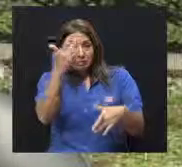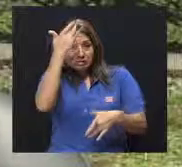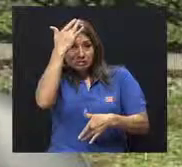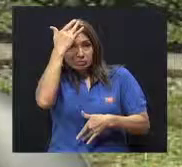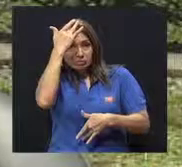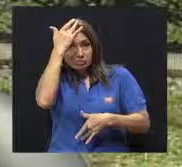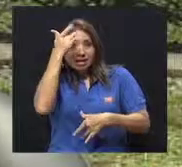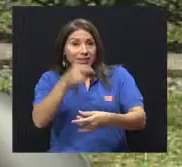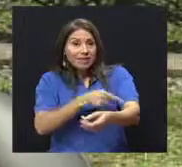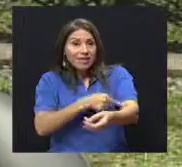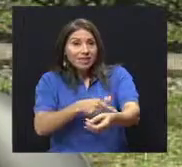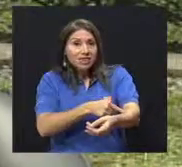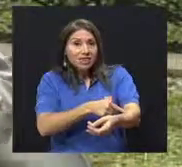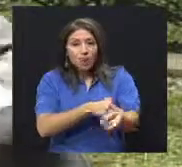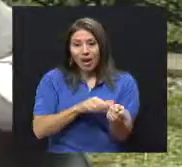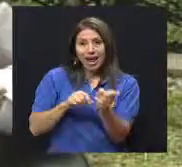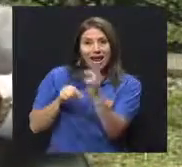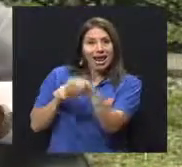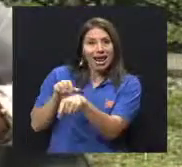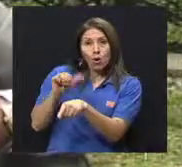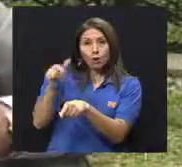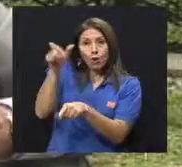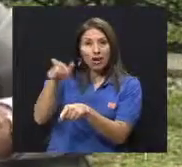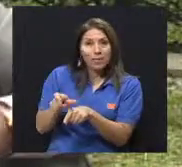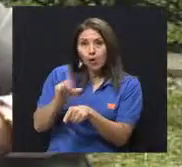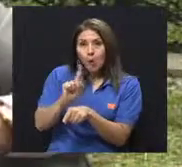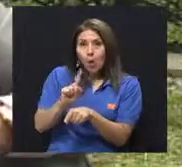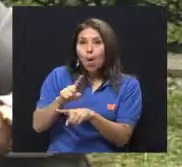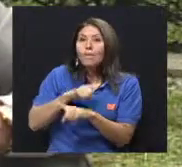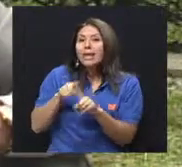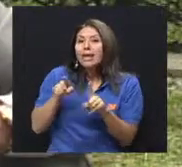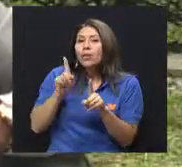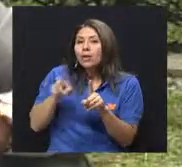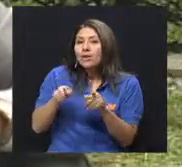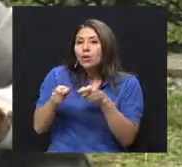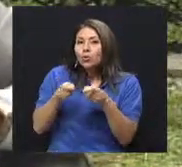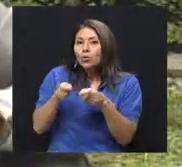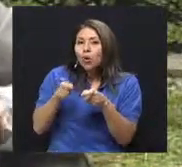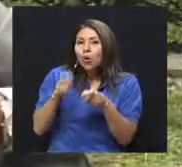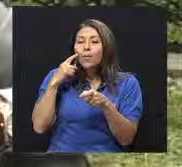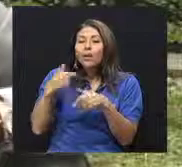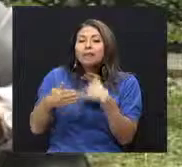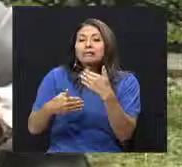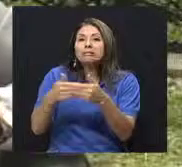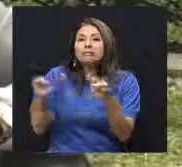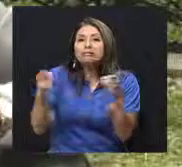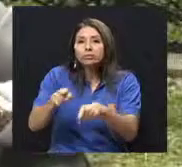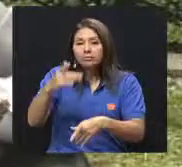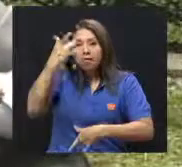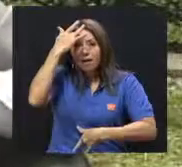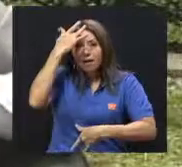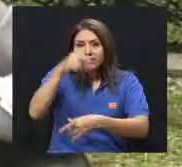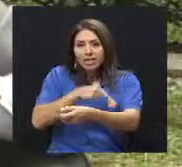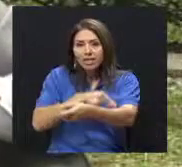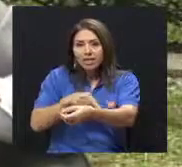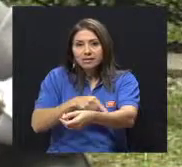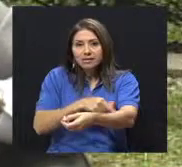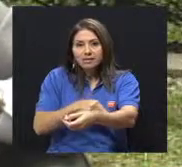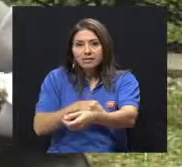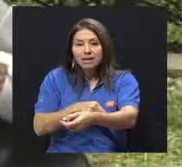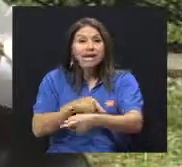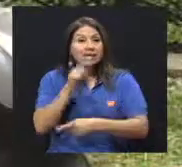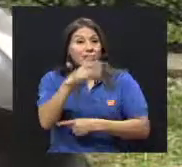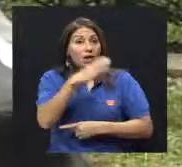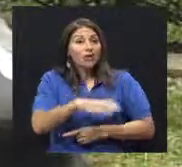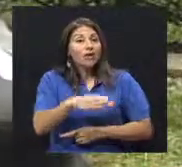que estar en control porque va a ser la diabetes. O sea, si hay un factor hereditario, pero en